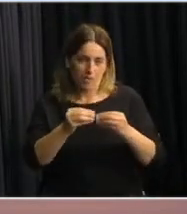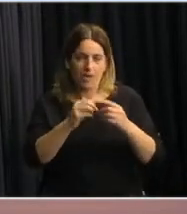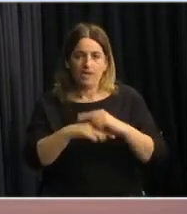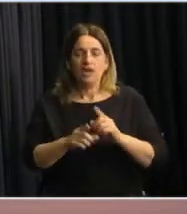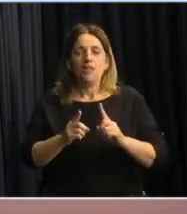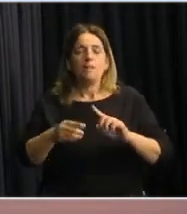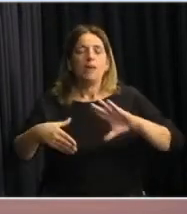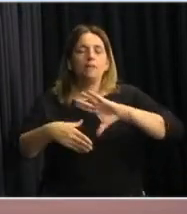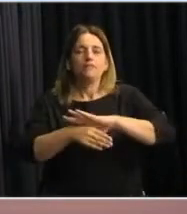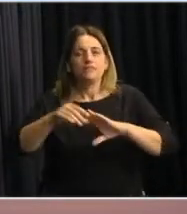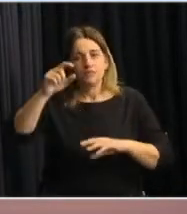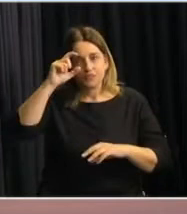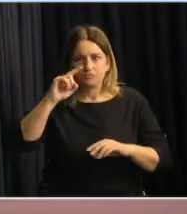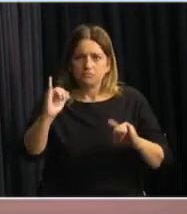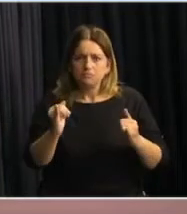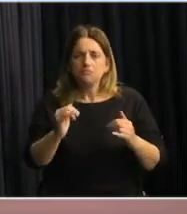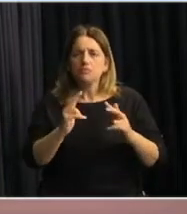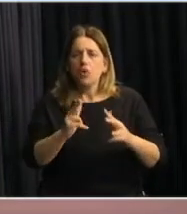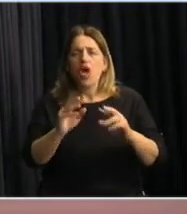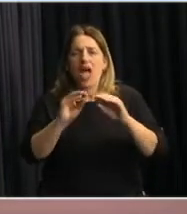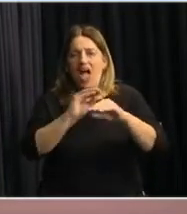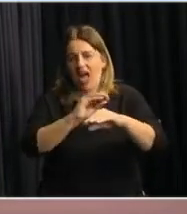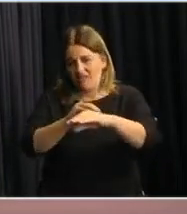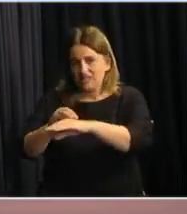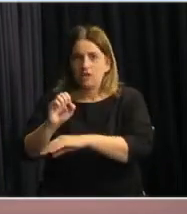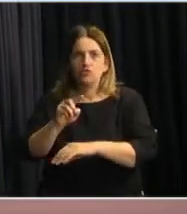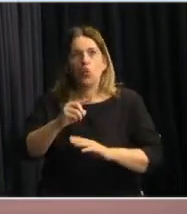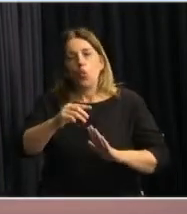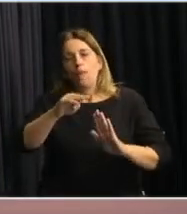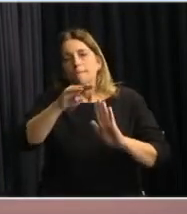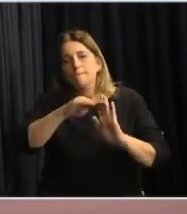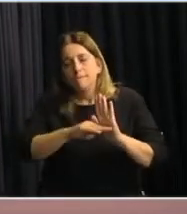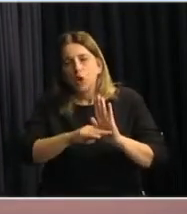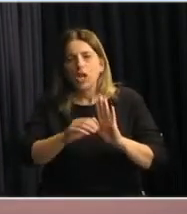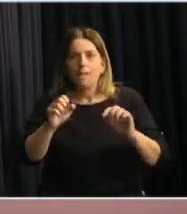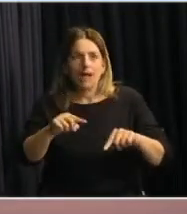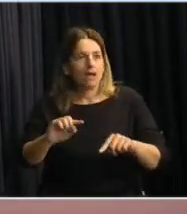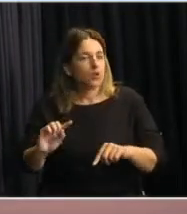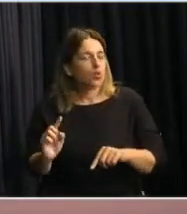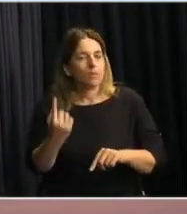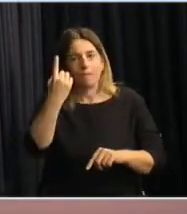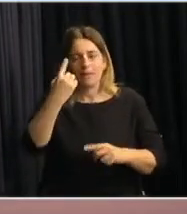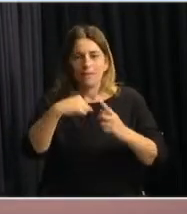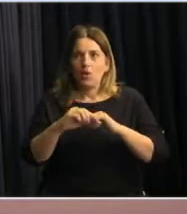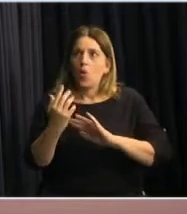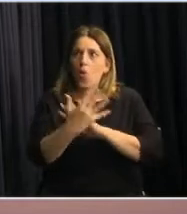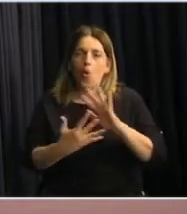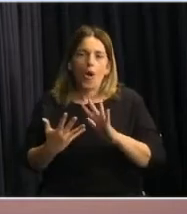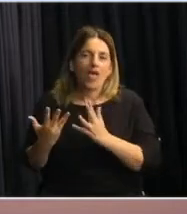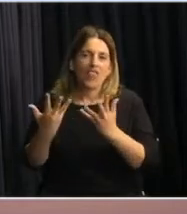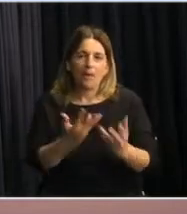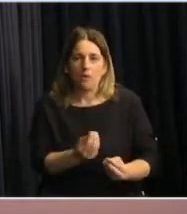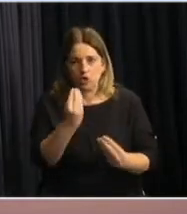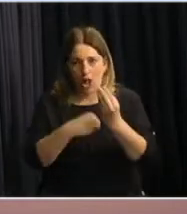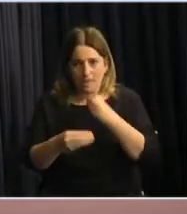Social, Pablo Bartol, anunciaron un programa inédito en nuestro país de apoyo en la